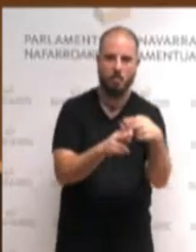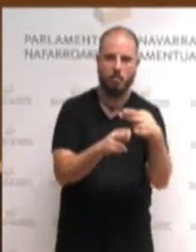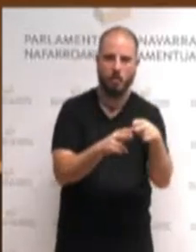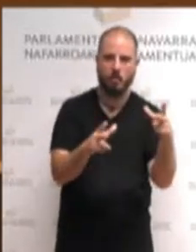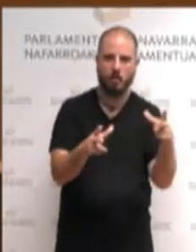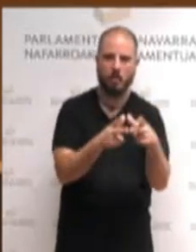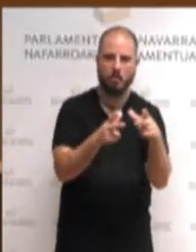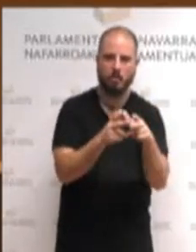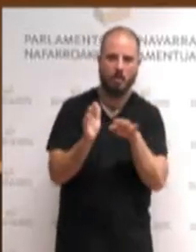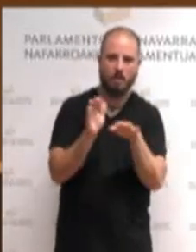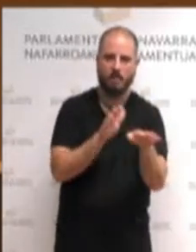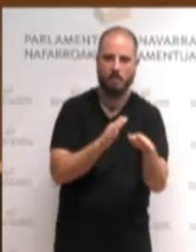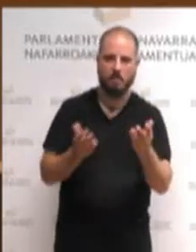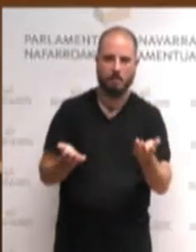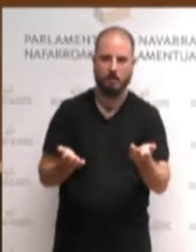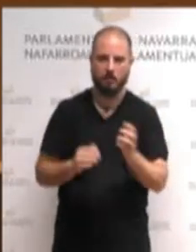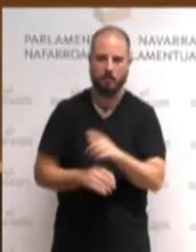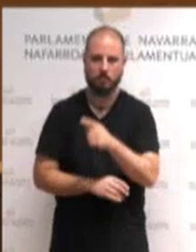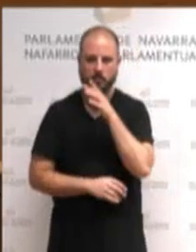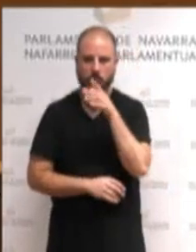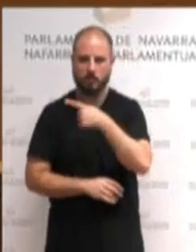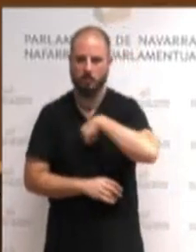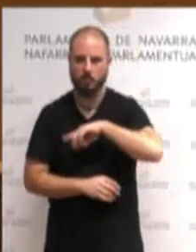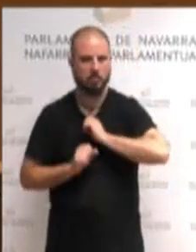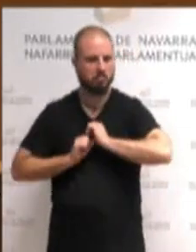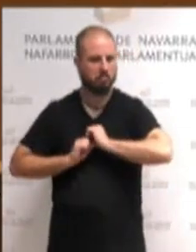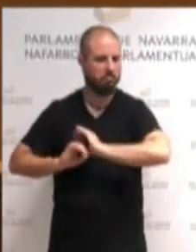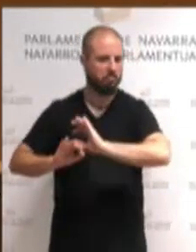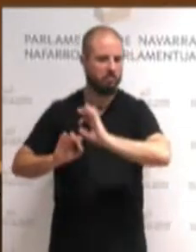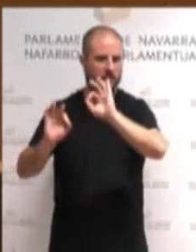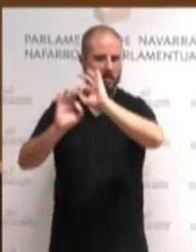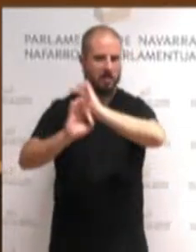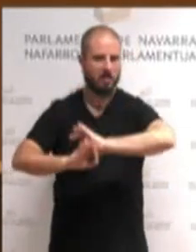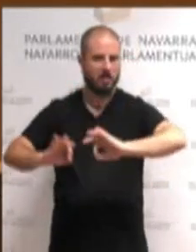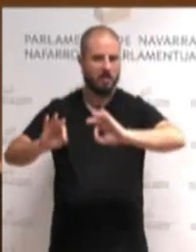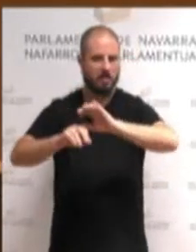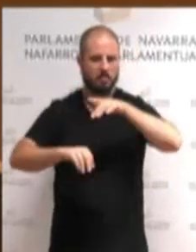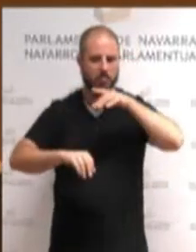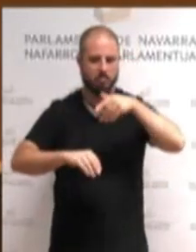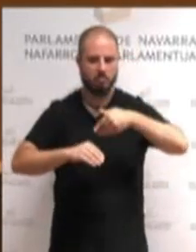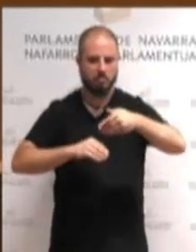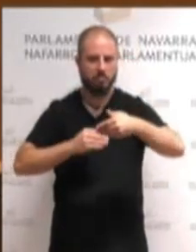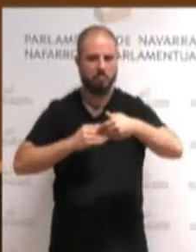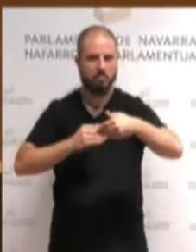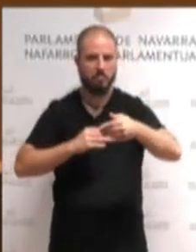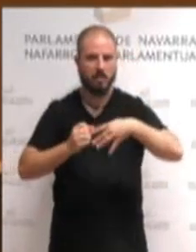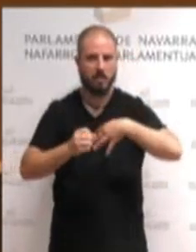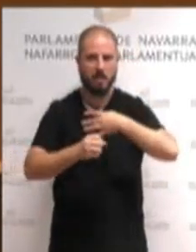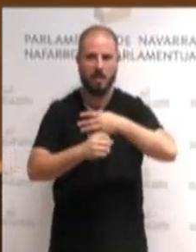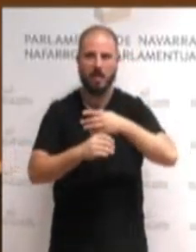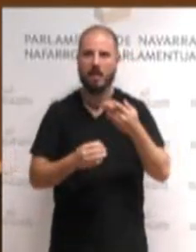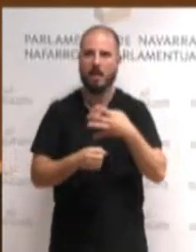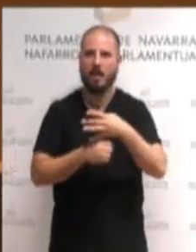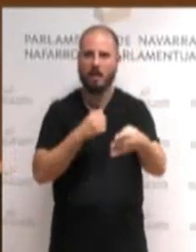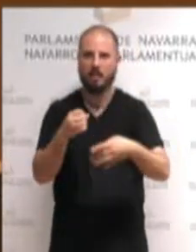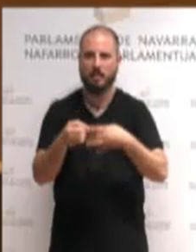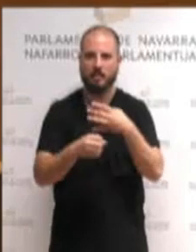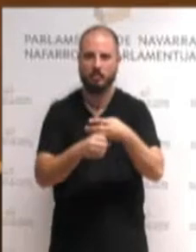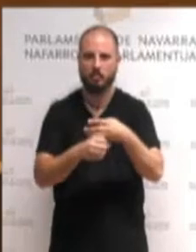Eta investidura. Renunciamos a nada. Porque este ciclo electoral, tanto en Navarra como en el Estado,